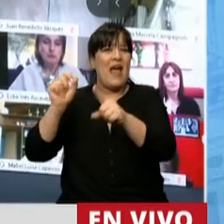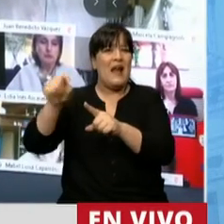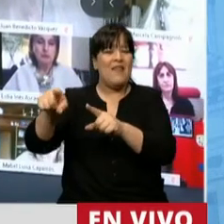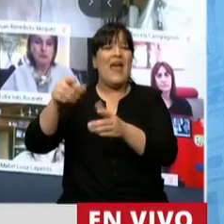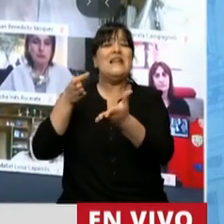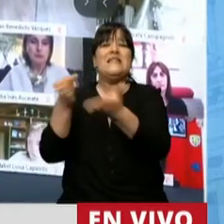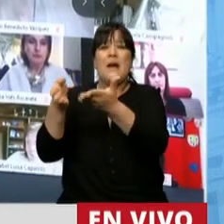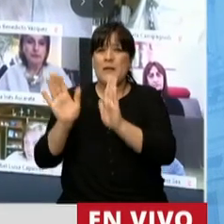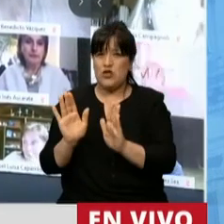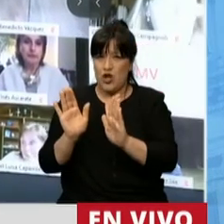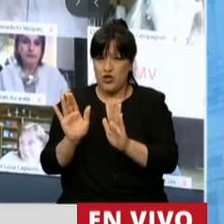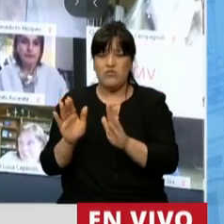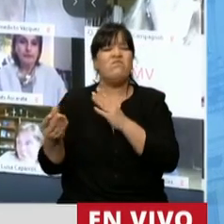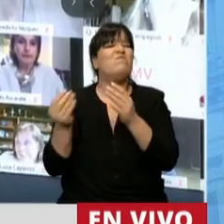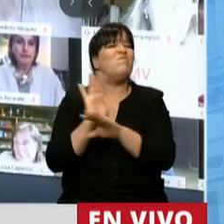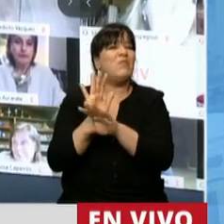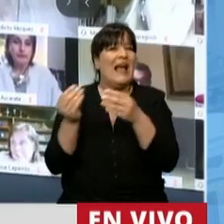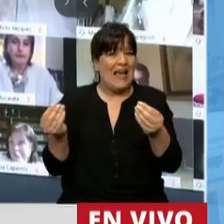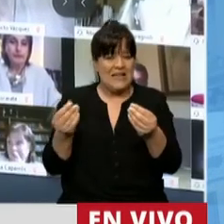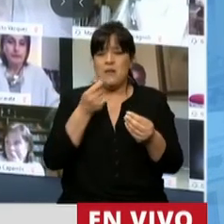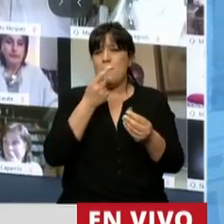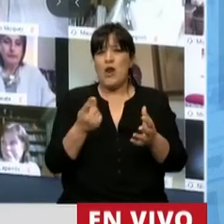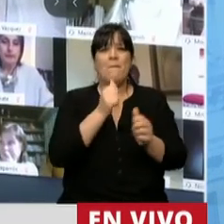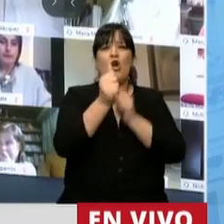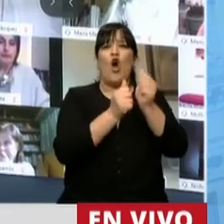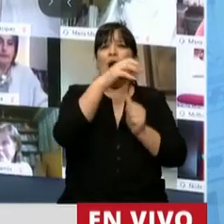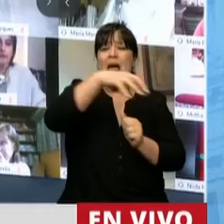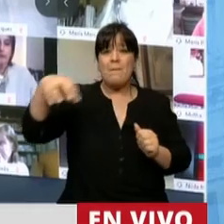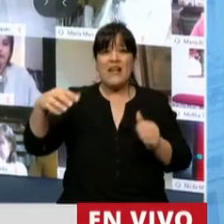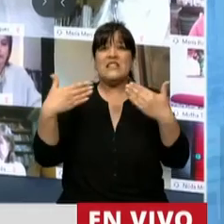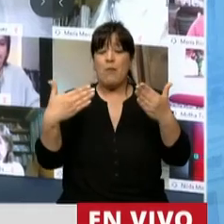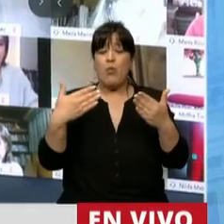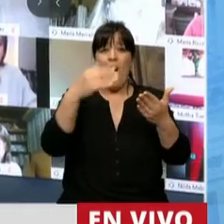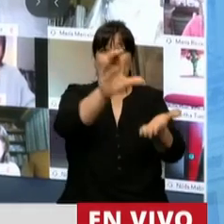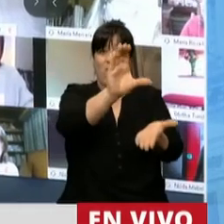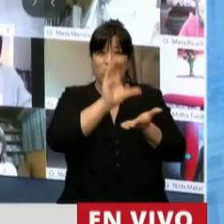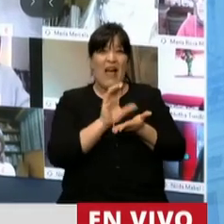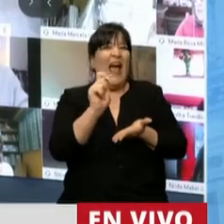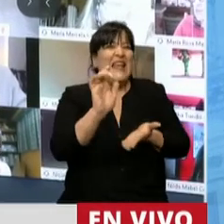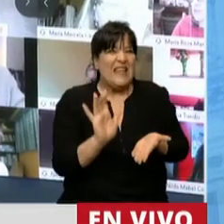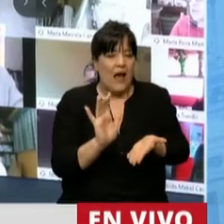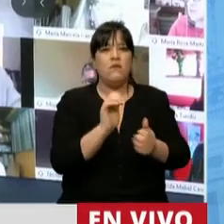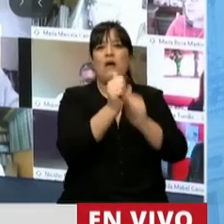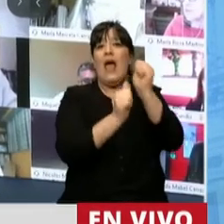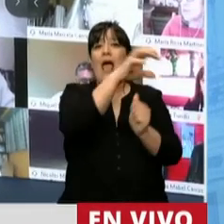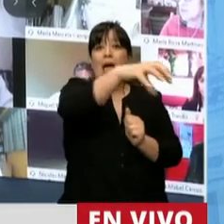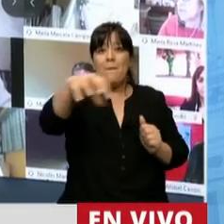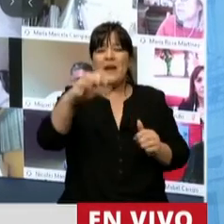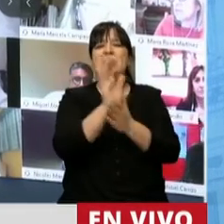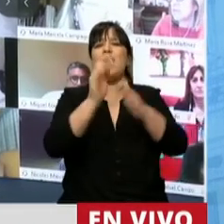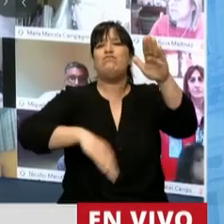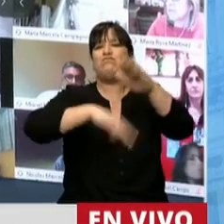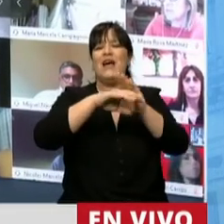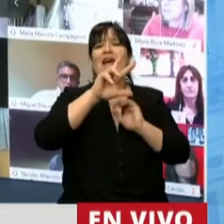servicios es decir las empresas que pueden obtener este beneficio son aquellas que tienen hasta